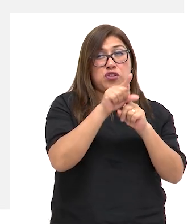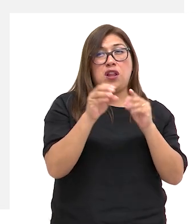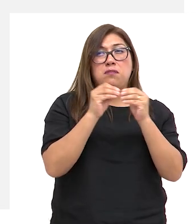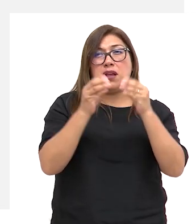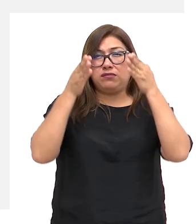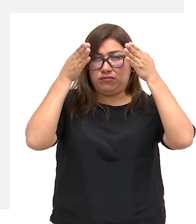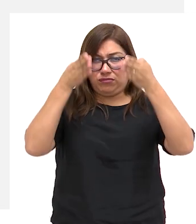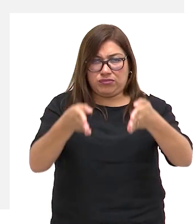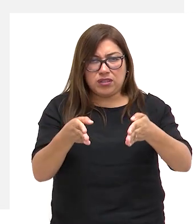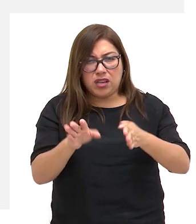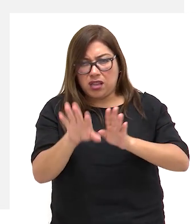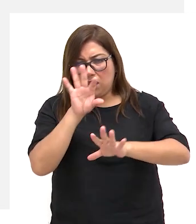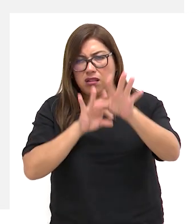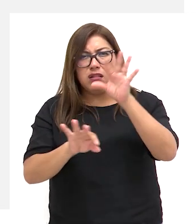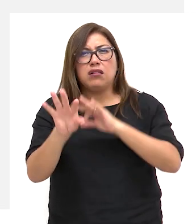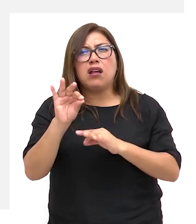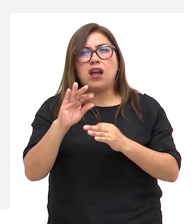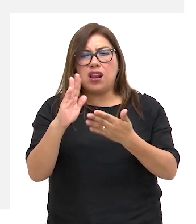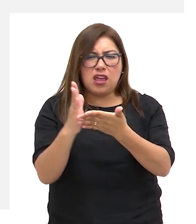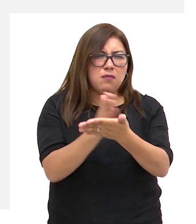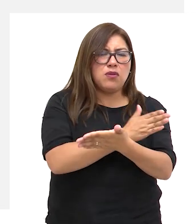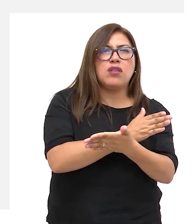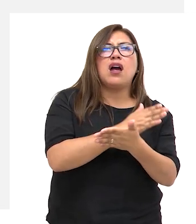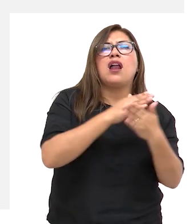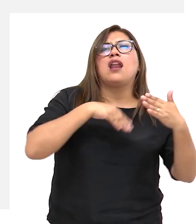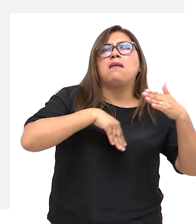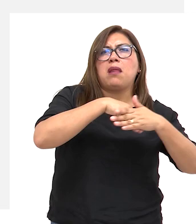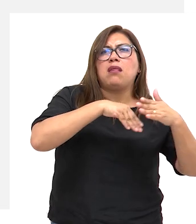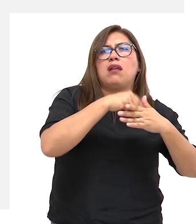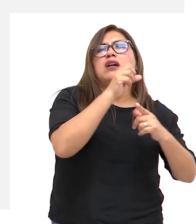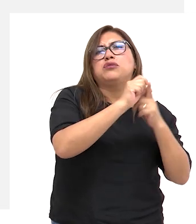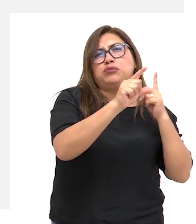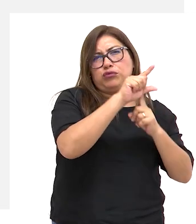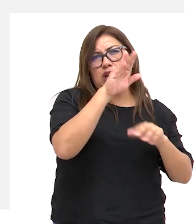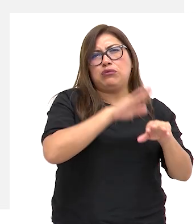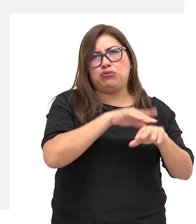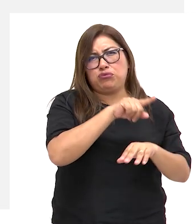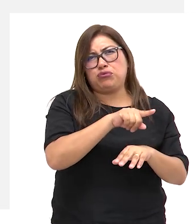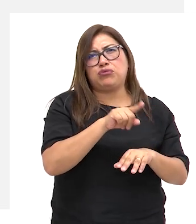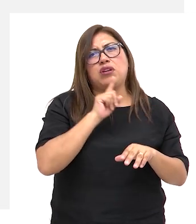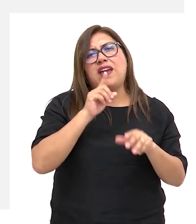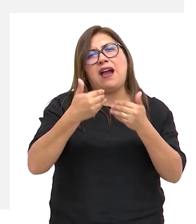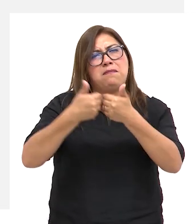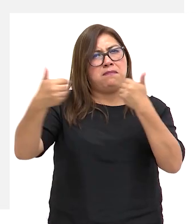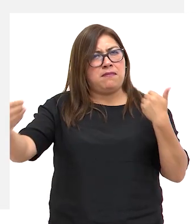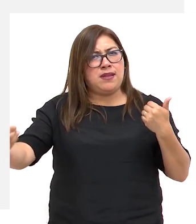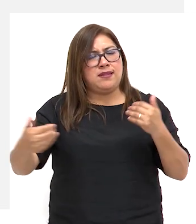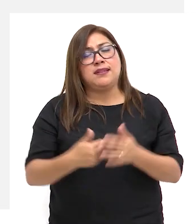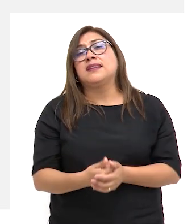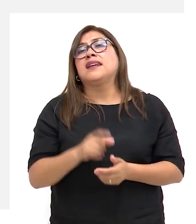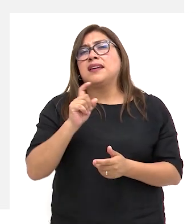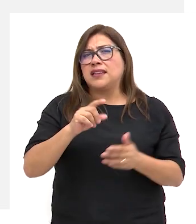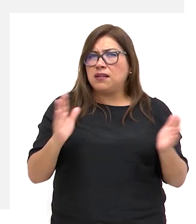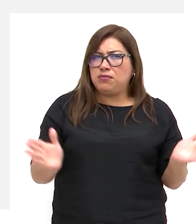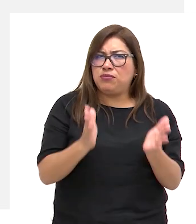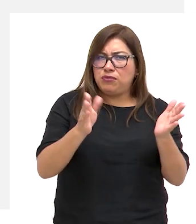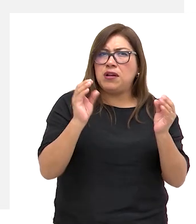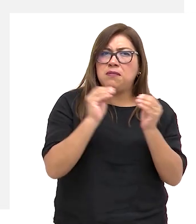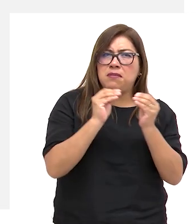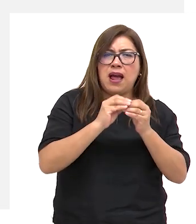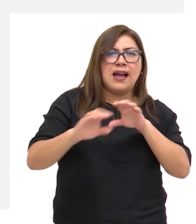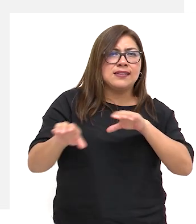en identificar y eliminar las barreras sociales que están fuera de la persona y promover acciones